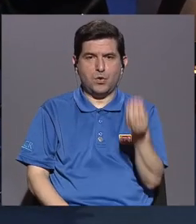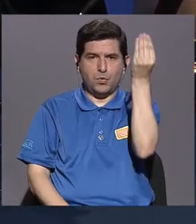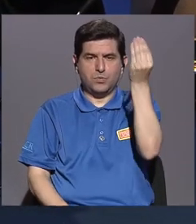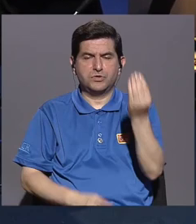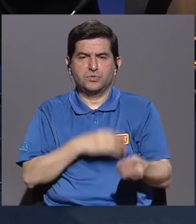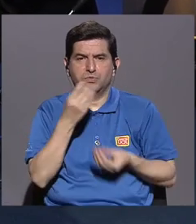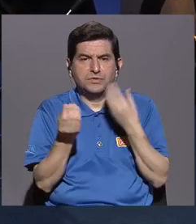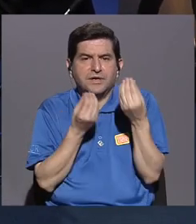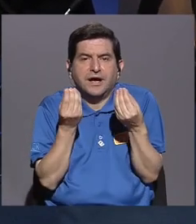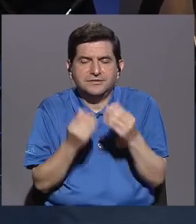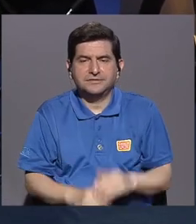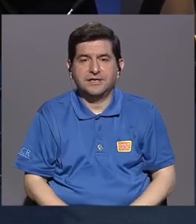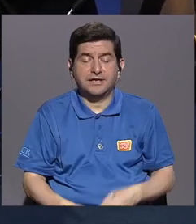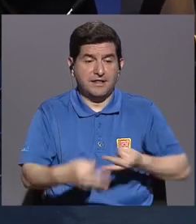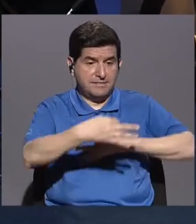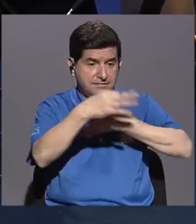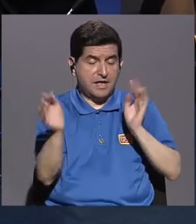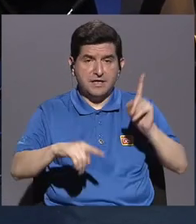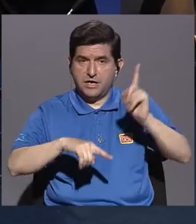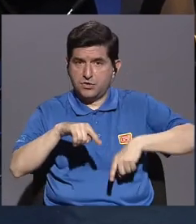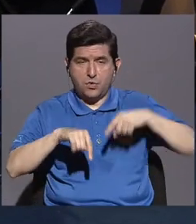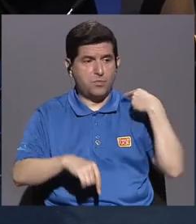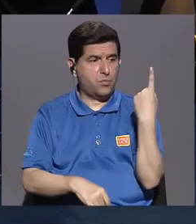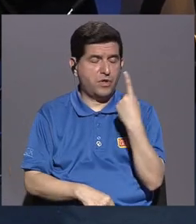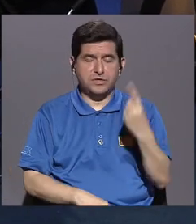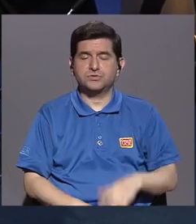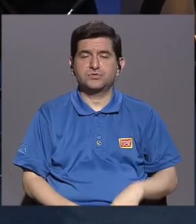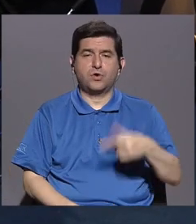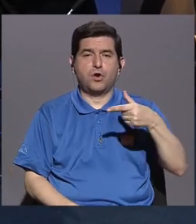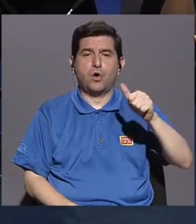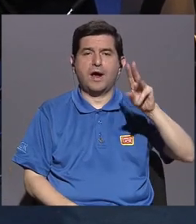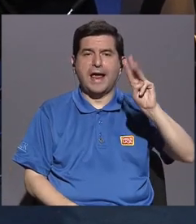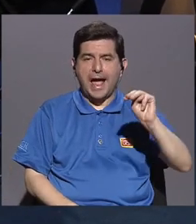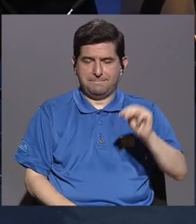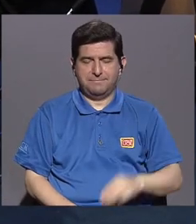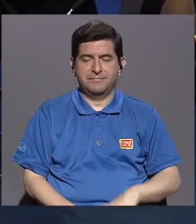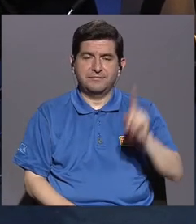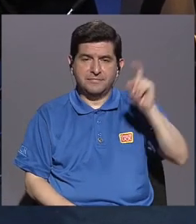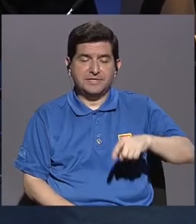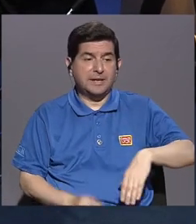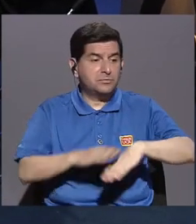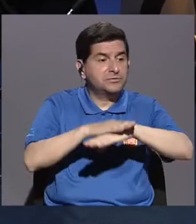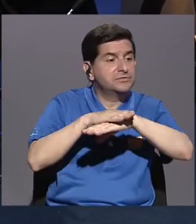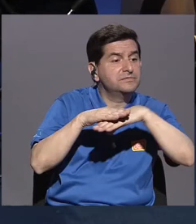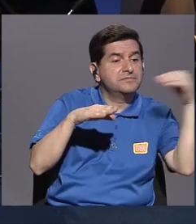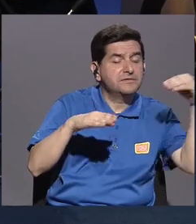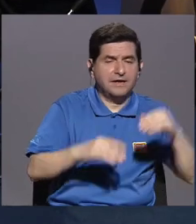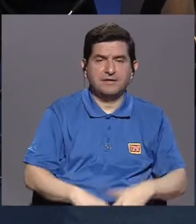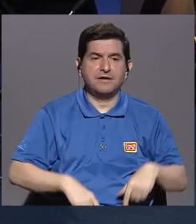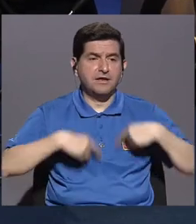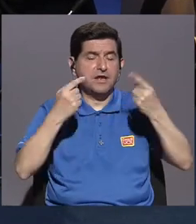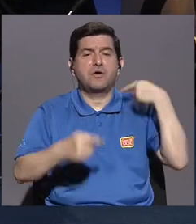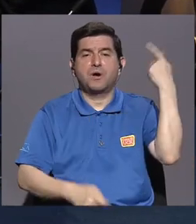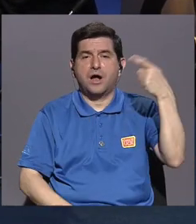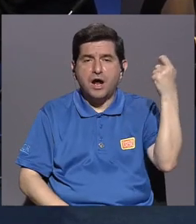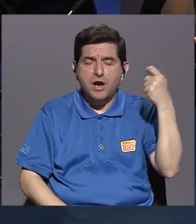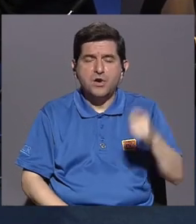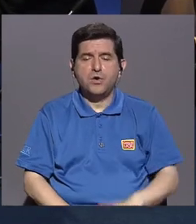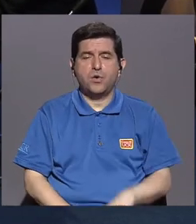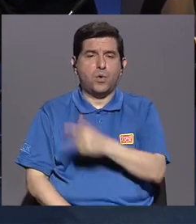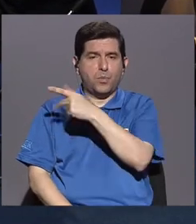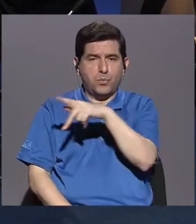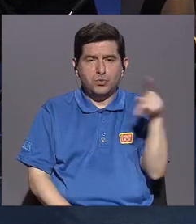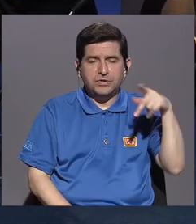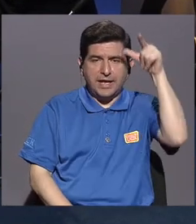primero que hicimos fue, bueno, es que los talleres no pueden quedarse solo en la gran área metropolitana. Necesitamos salir y llevar esto a Guanacaste, a